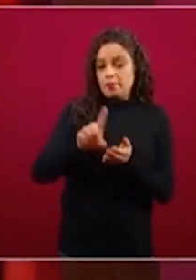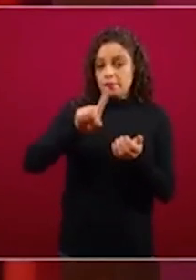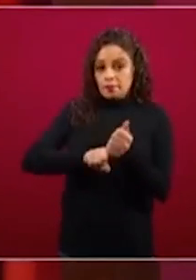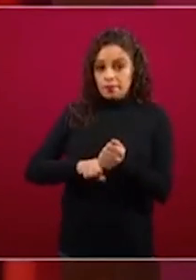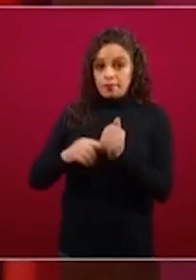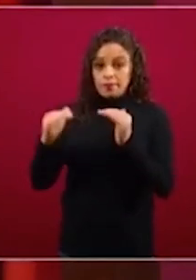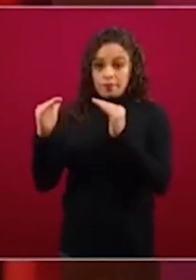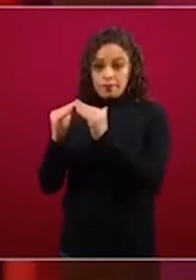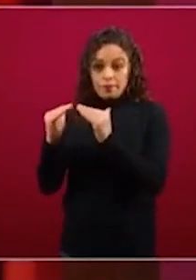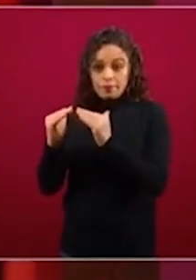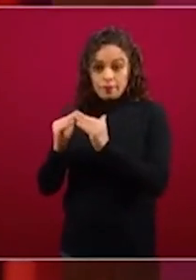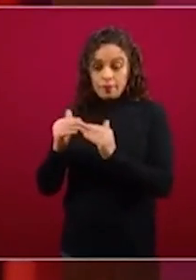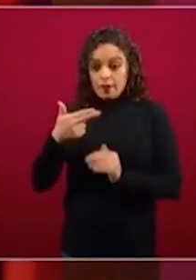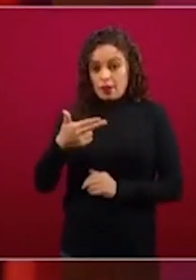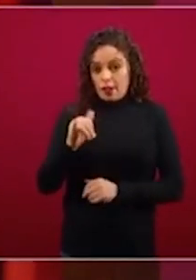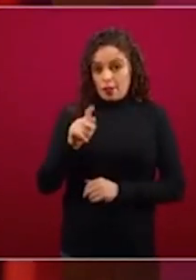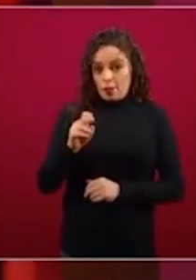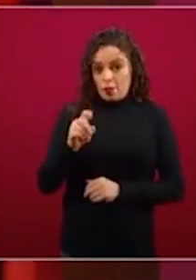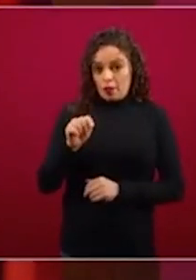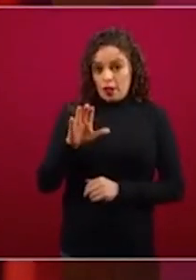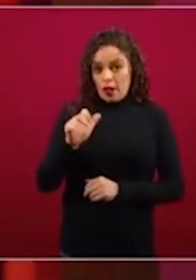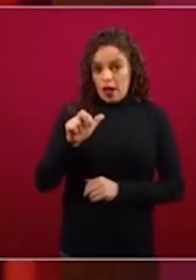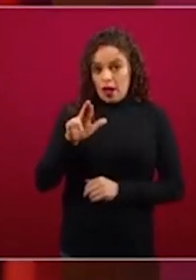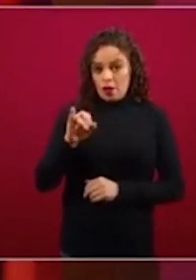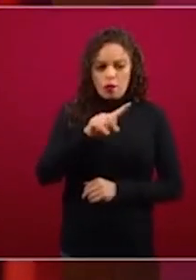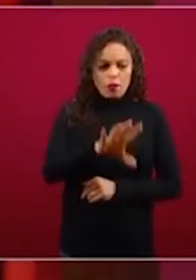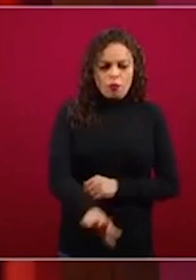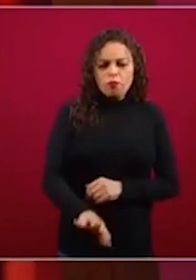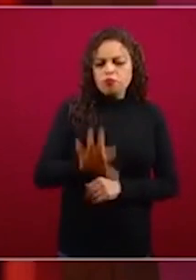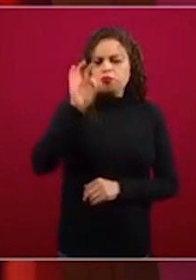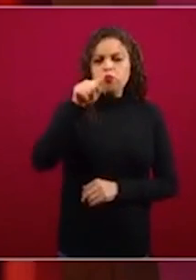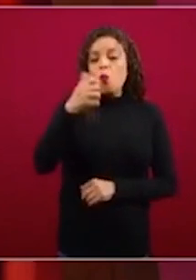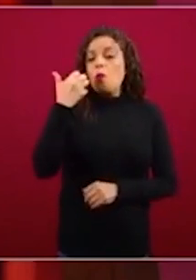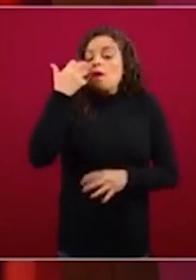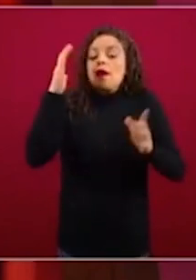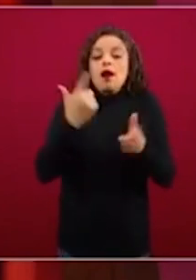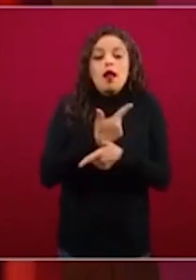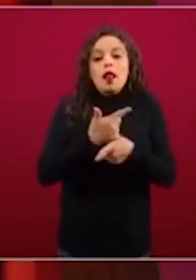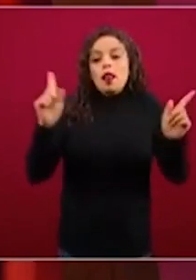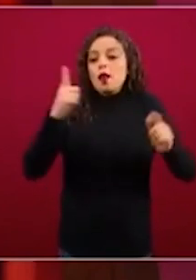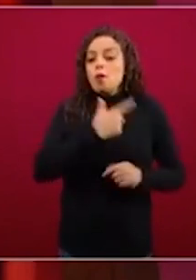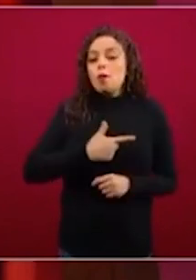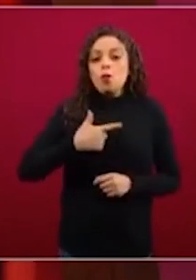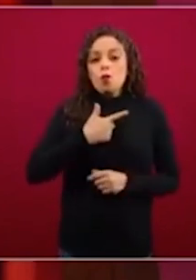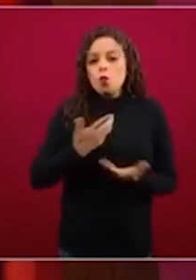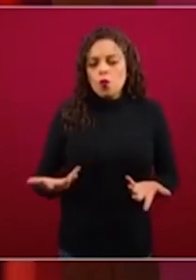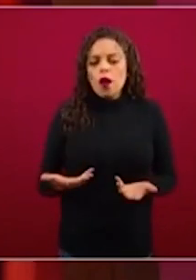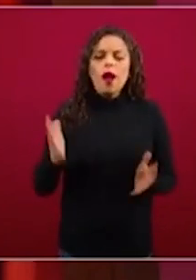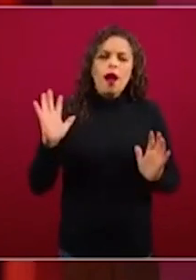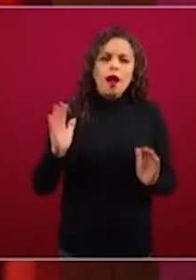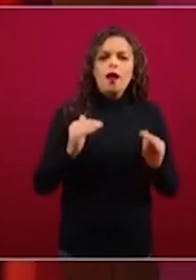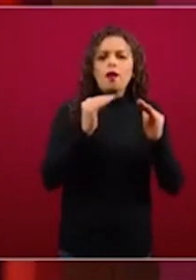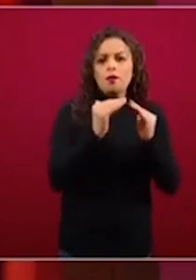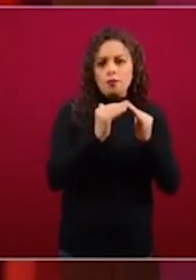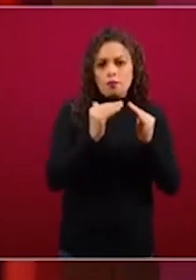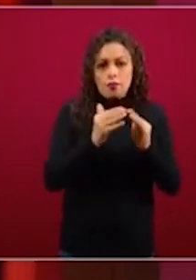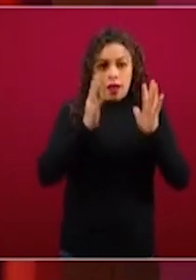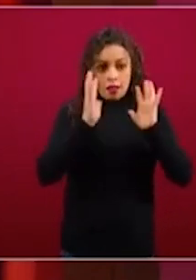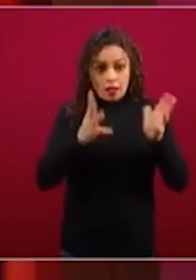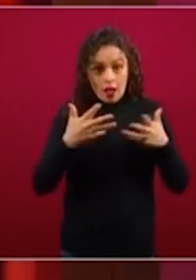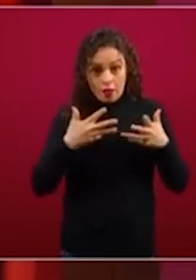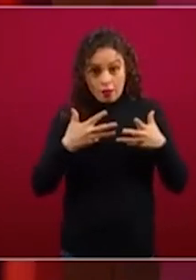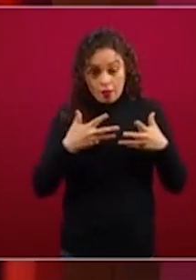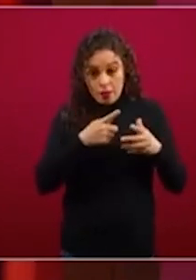simplemente ellos escogen con plena libertad una vivienda, la que más les guste, puede ser una vivienda existente, puede ser una vivienda